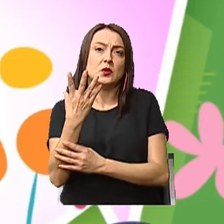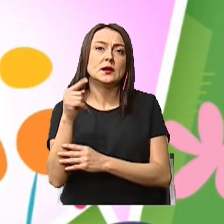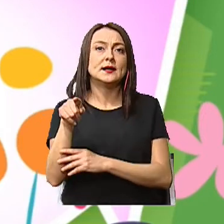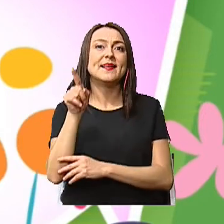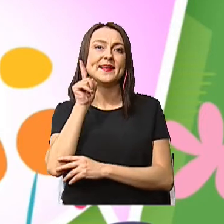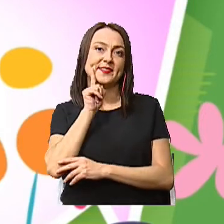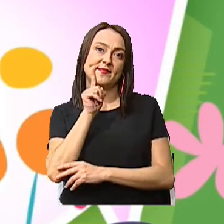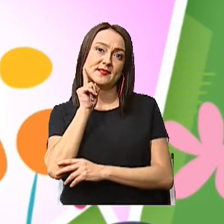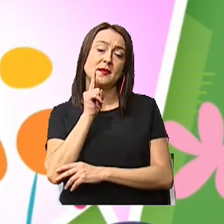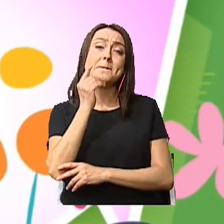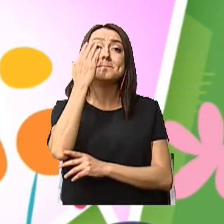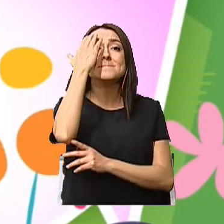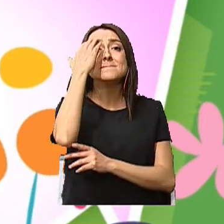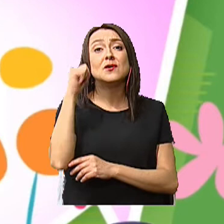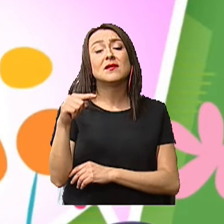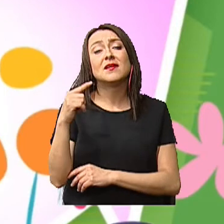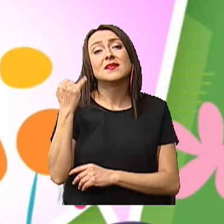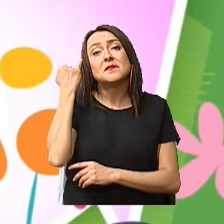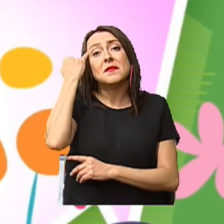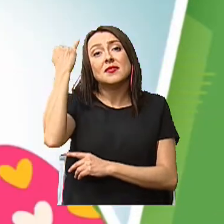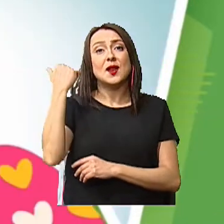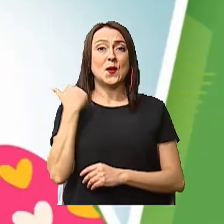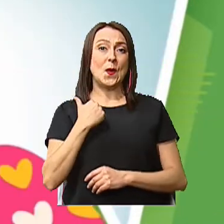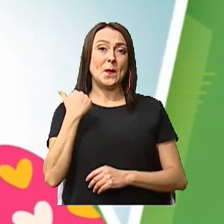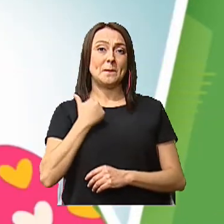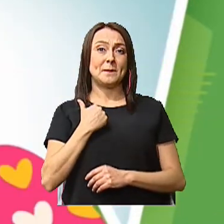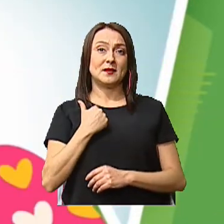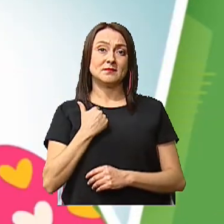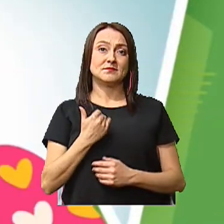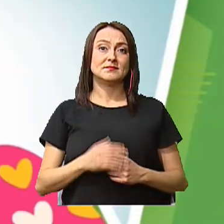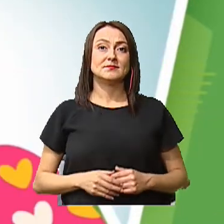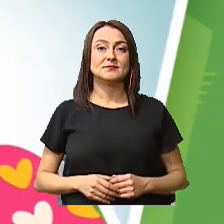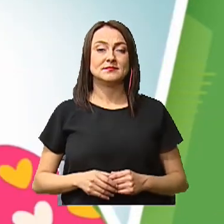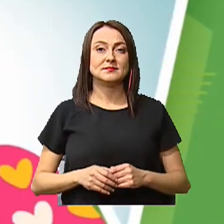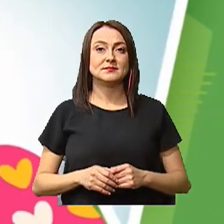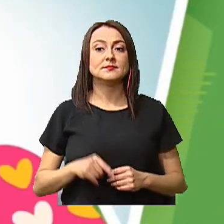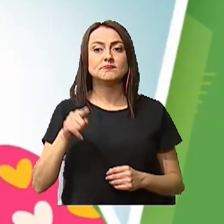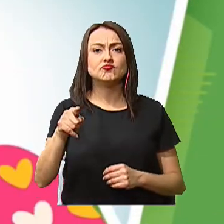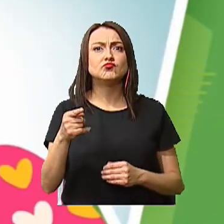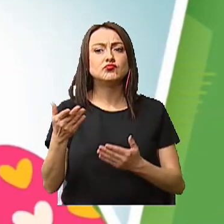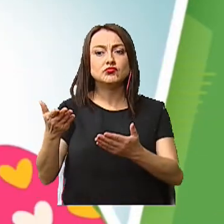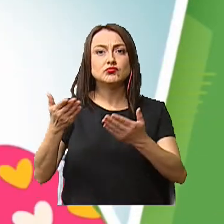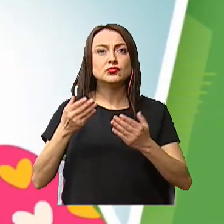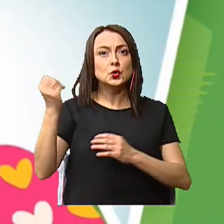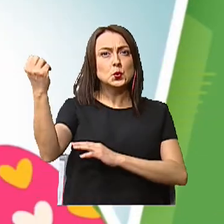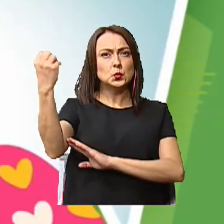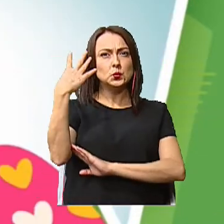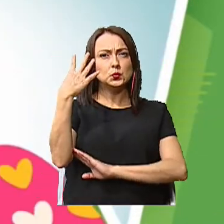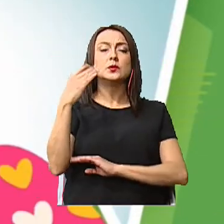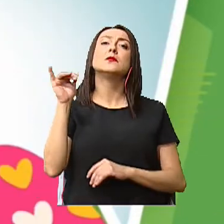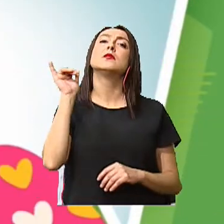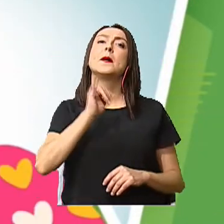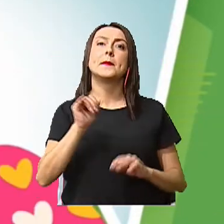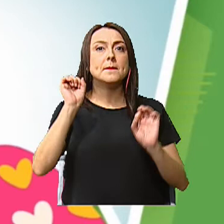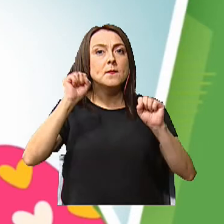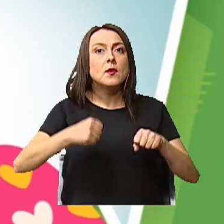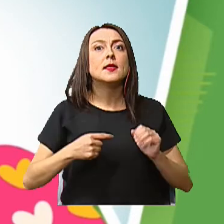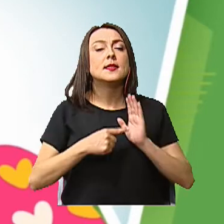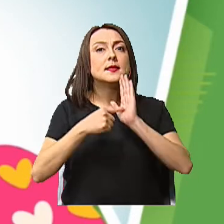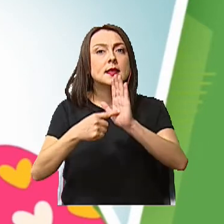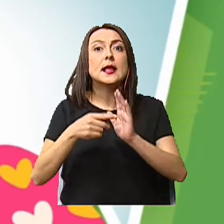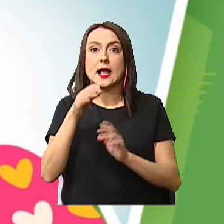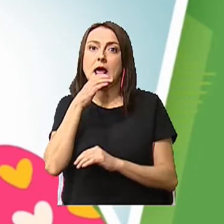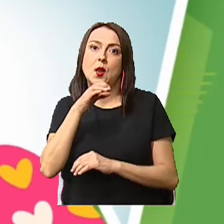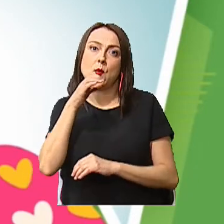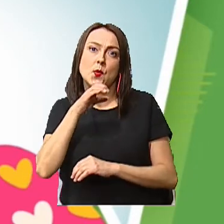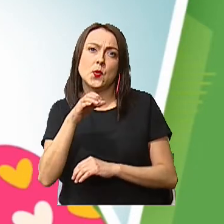artificial pues fue creada por el hombre Estas fuentes de luz natural también pueden proporcionar calor